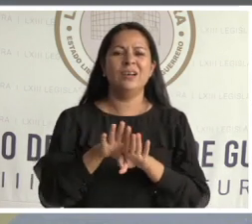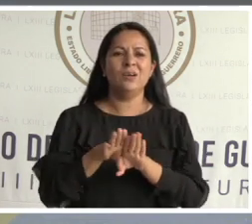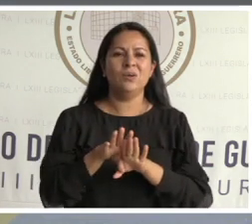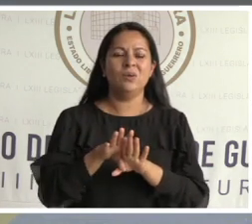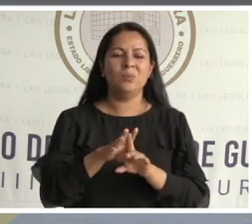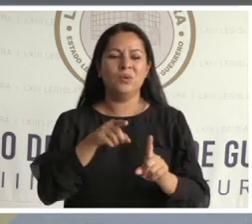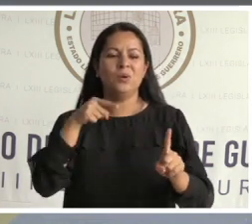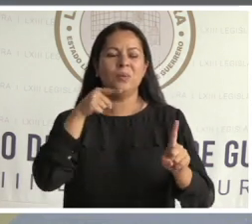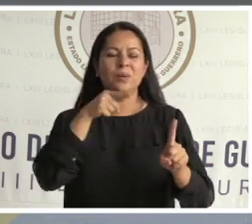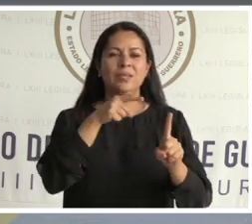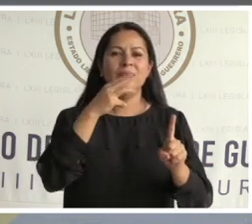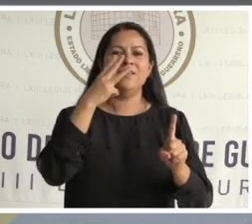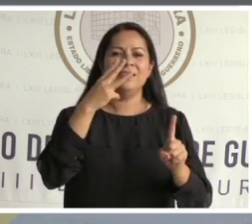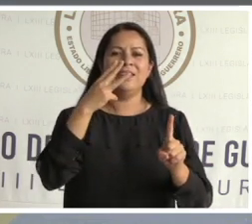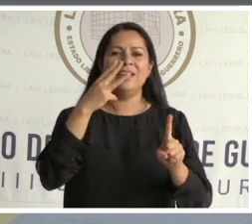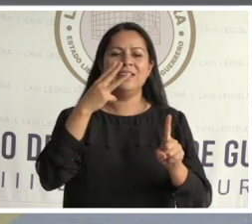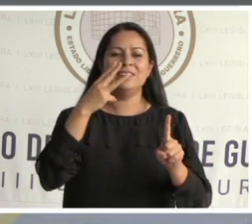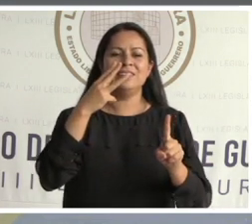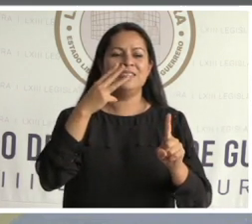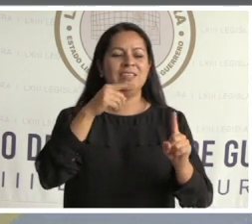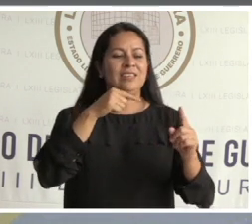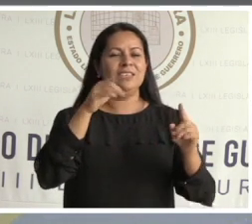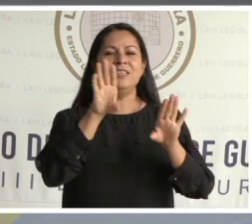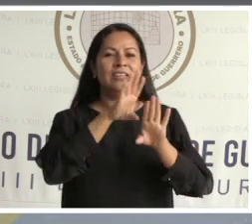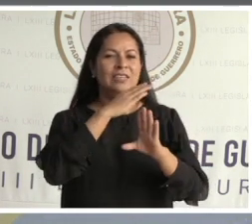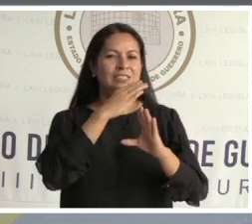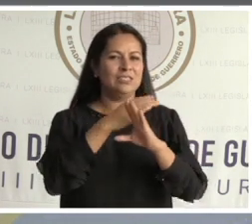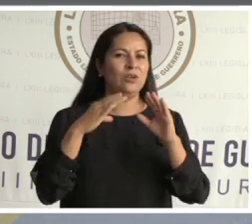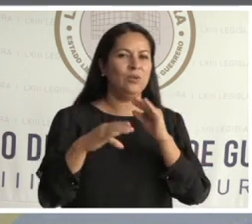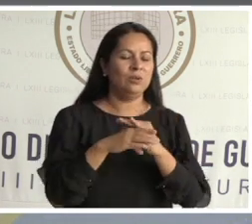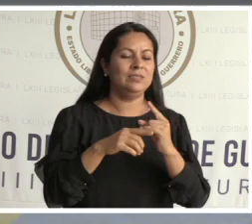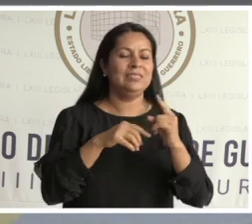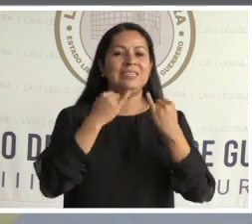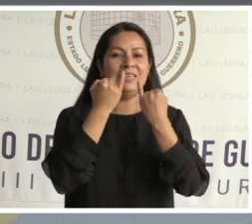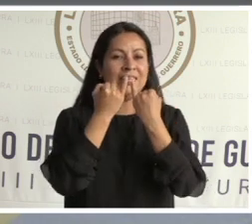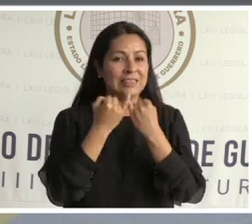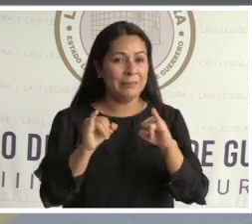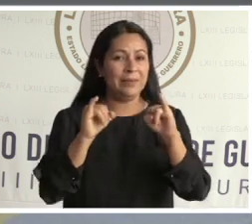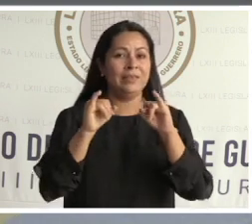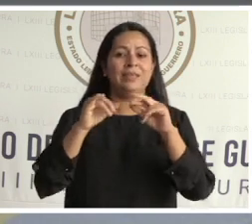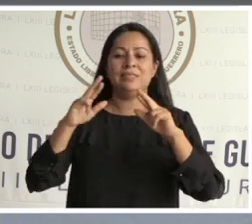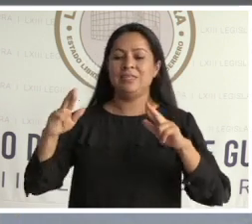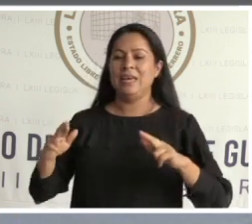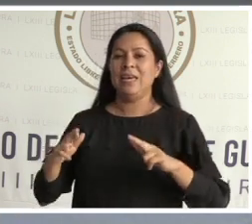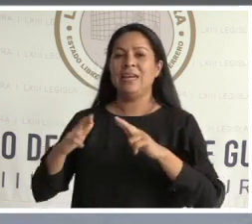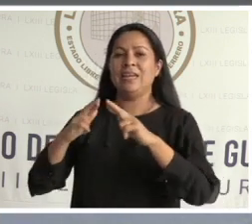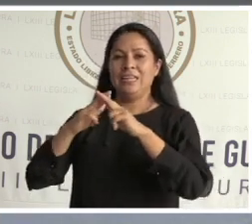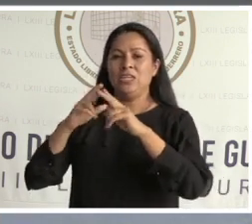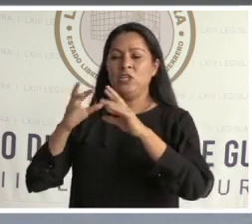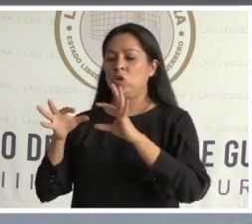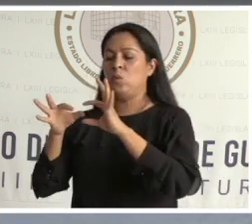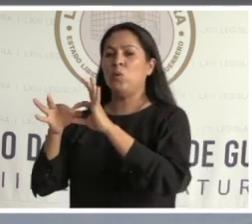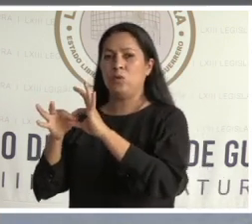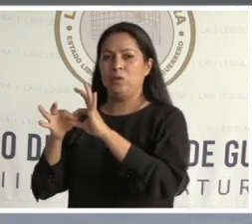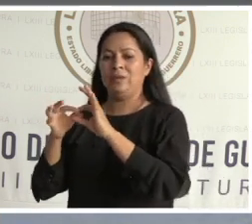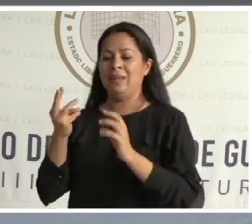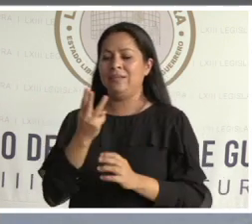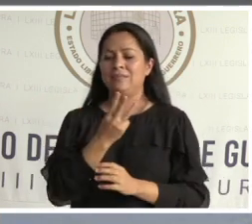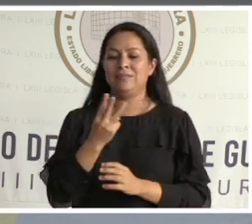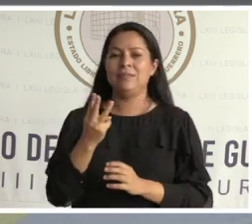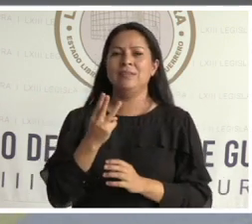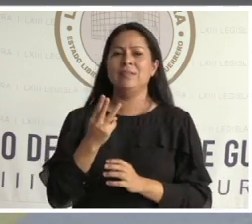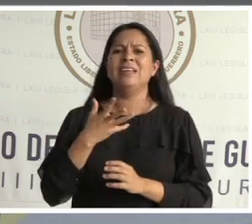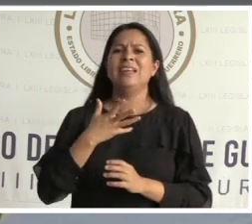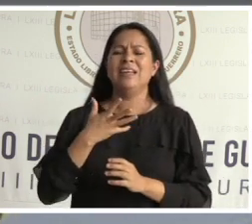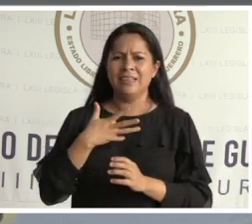a las tres garantías, independencia, religión y unión. Y estas quedaron plasmadas